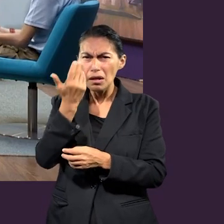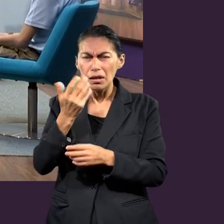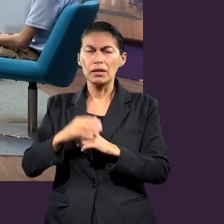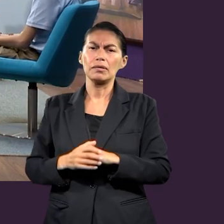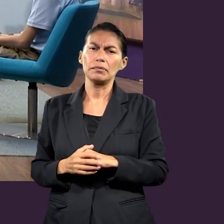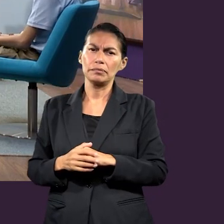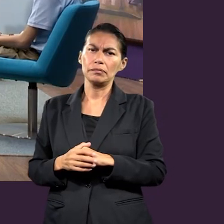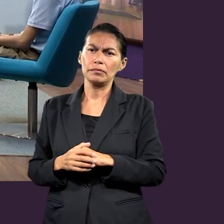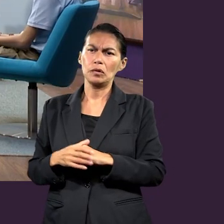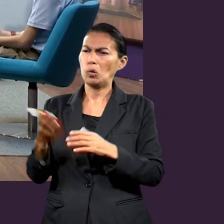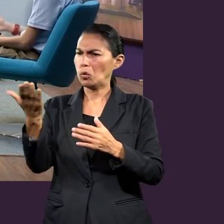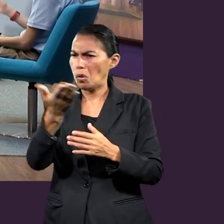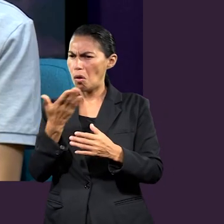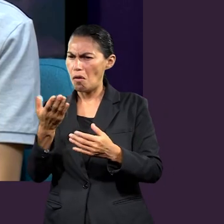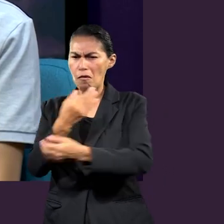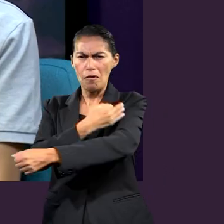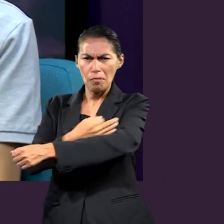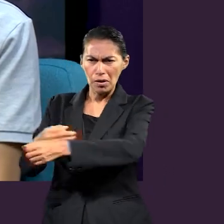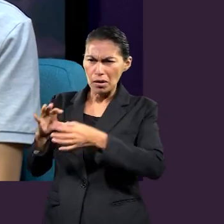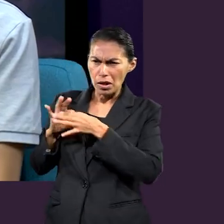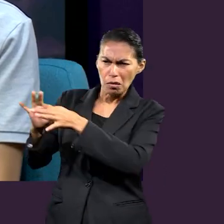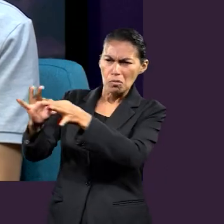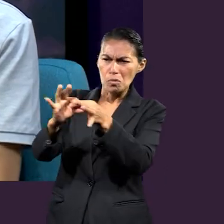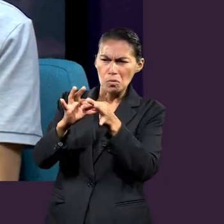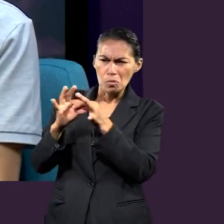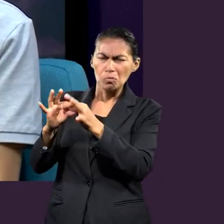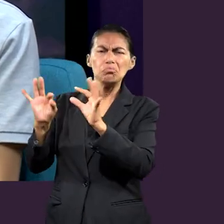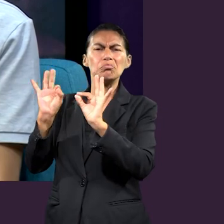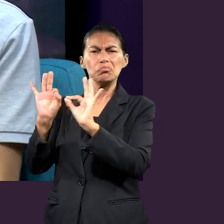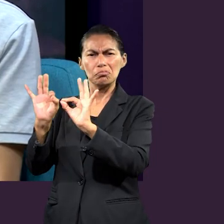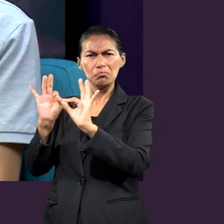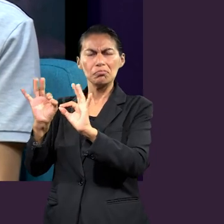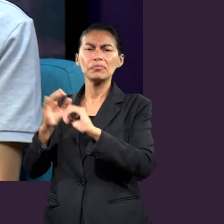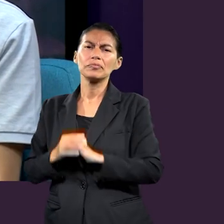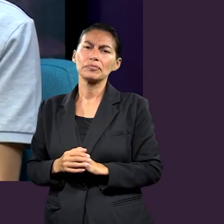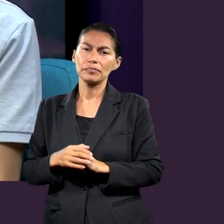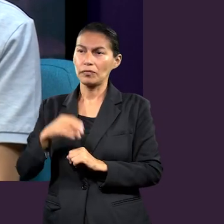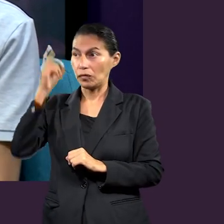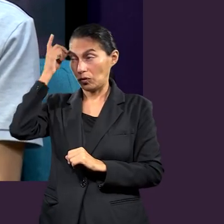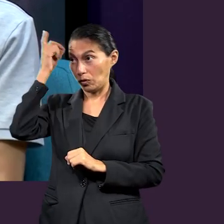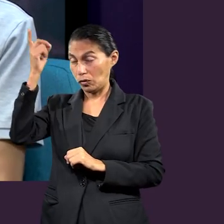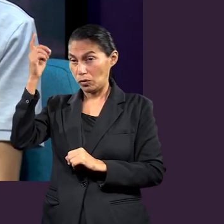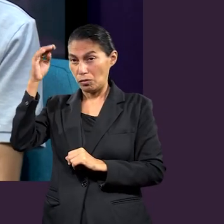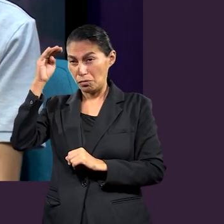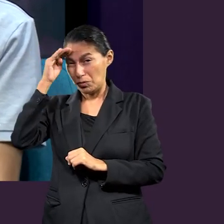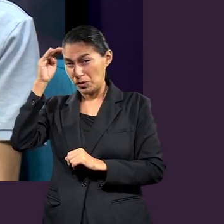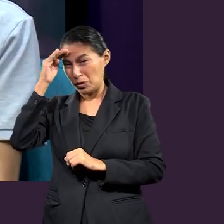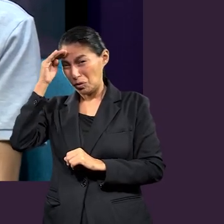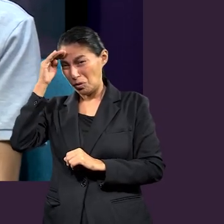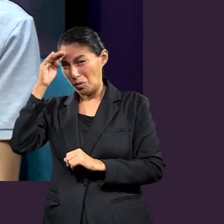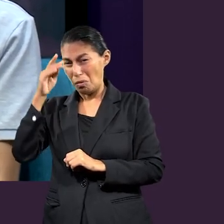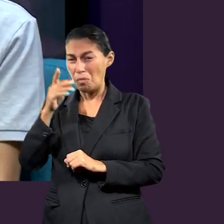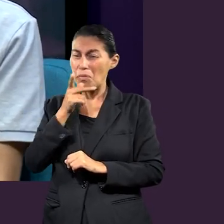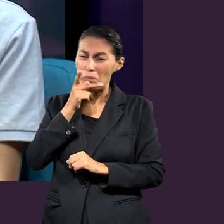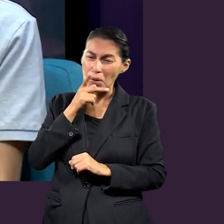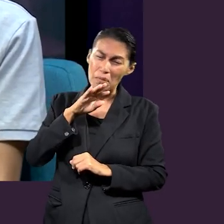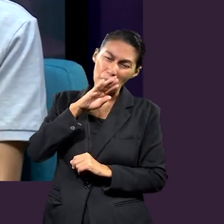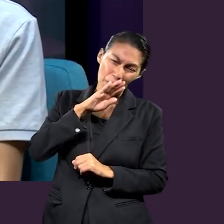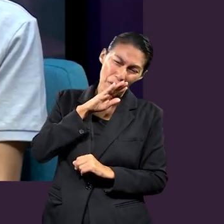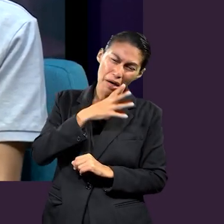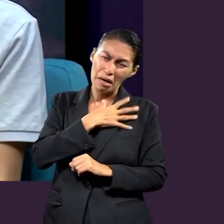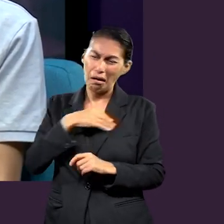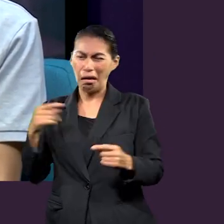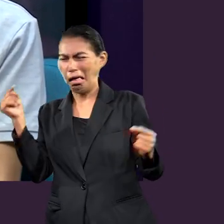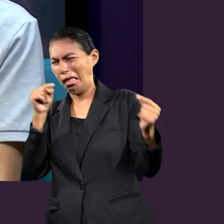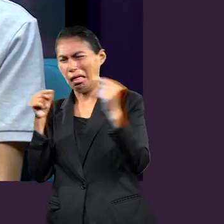respeto a nuestros padres, en primera, es parte del plan de Dios, de que las relaciones familiares sean sanas. En los planes de Dios